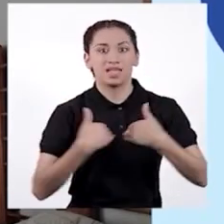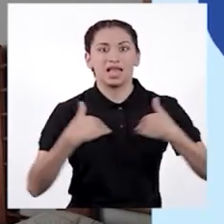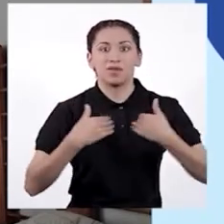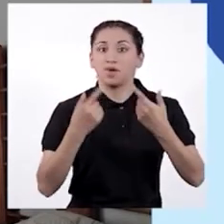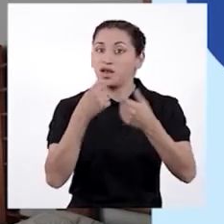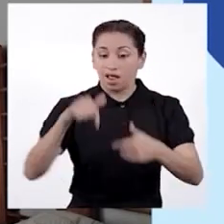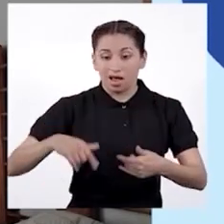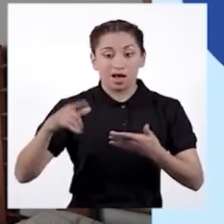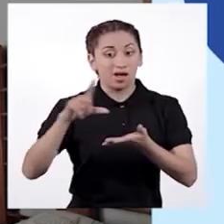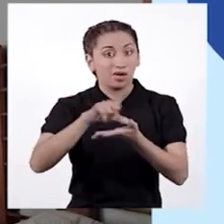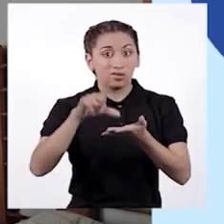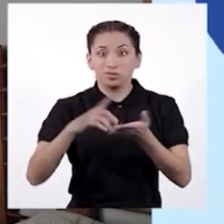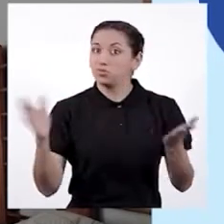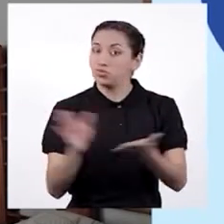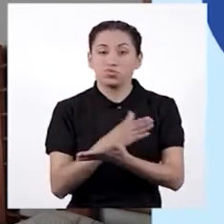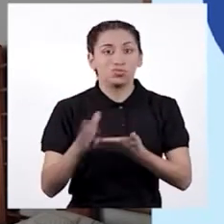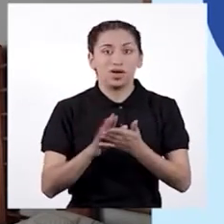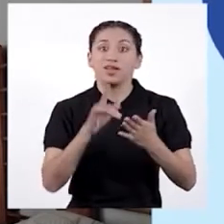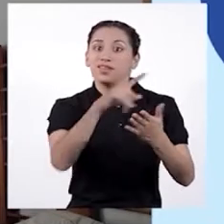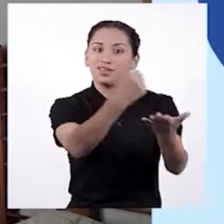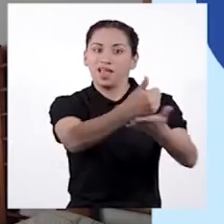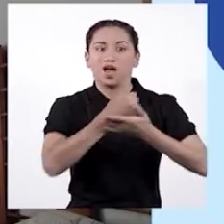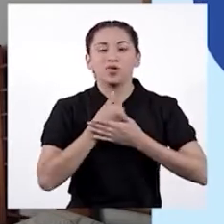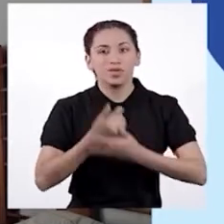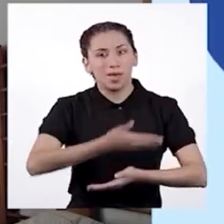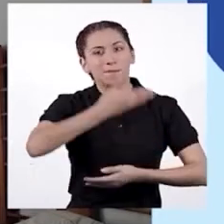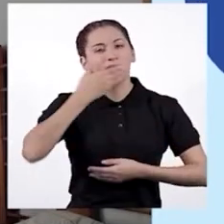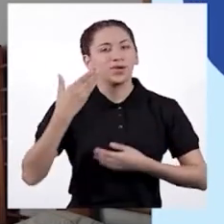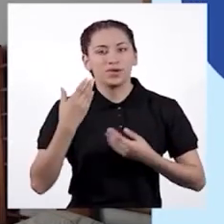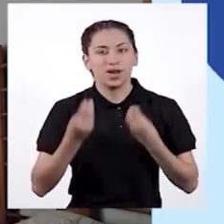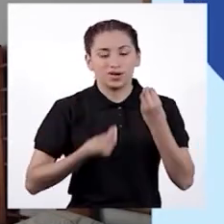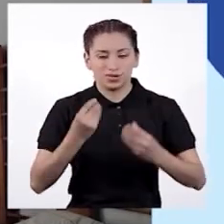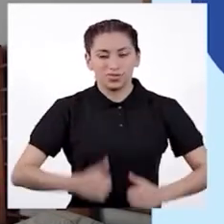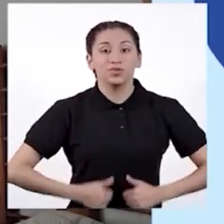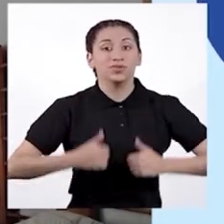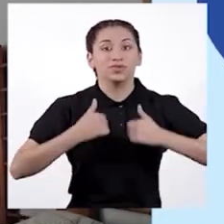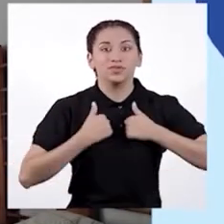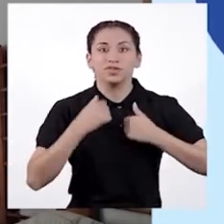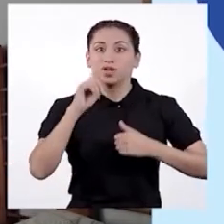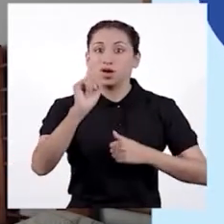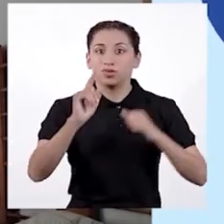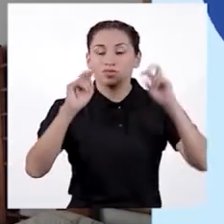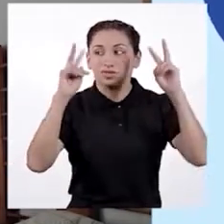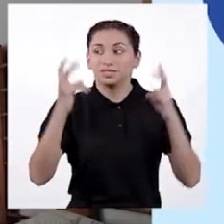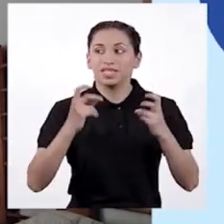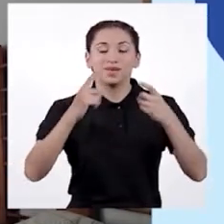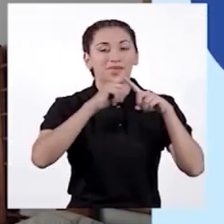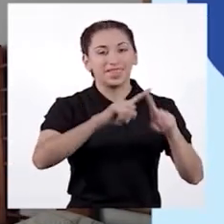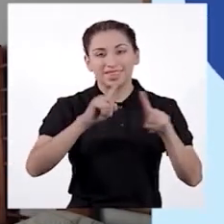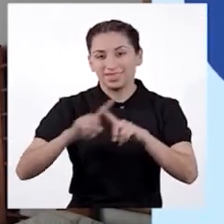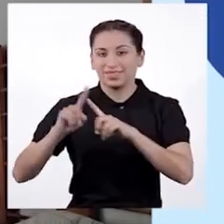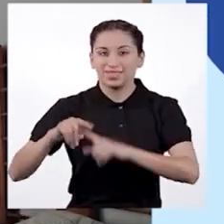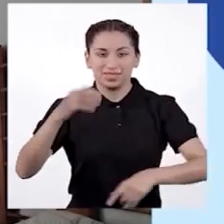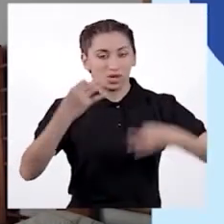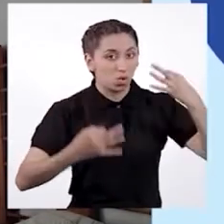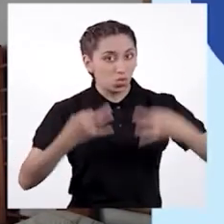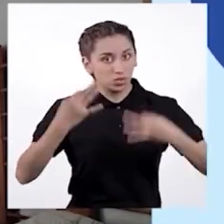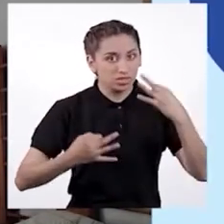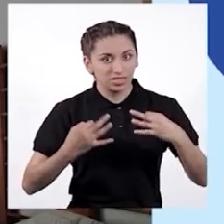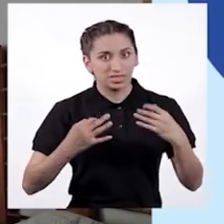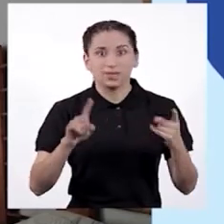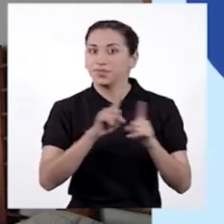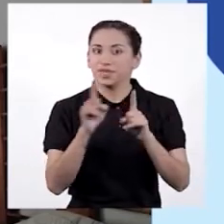en la ciudad y que podrían ayudarnos a mejorar nuestra calidad de vida. Una concepción diferente de la justicia,